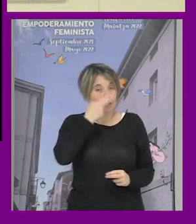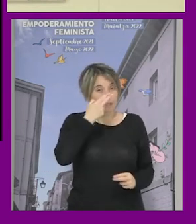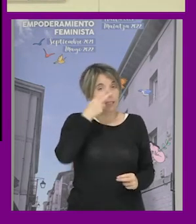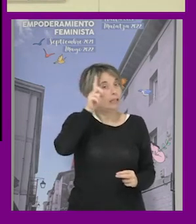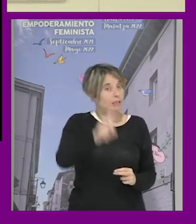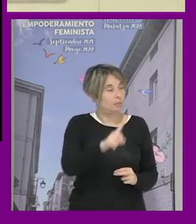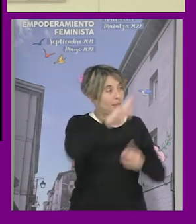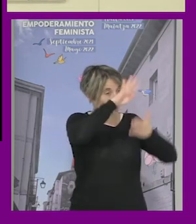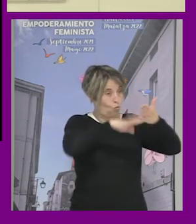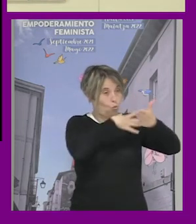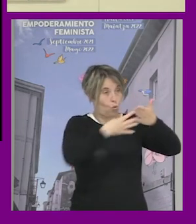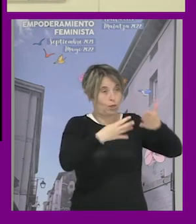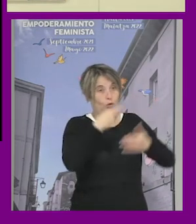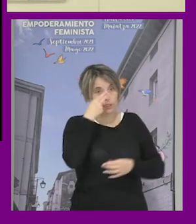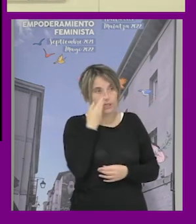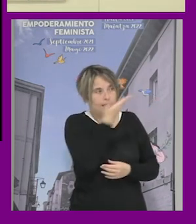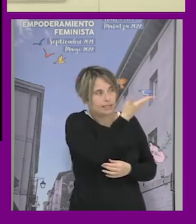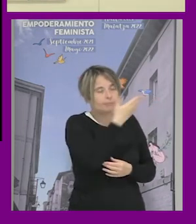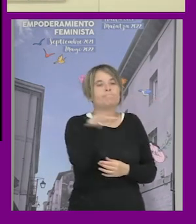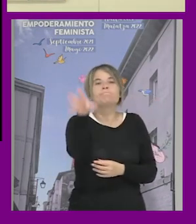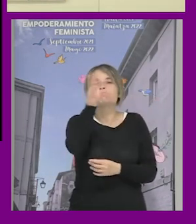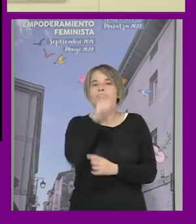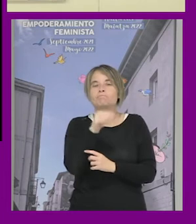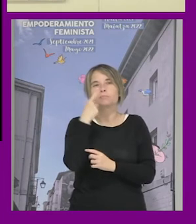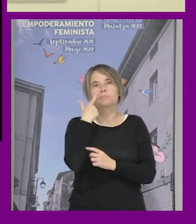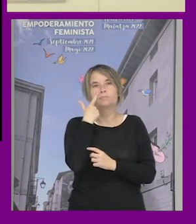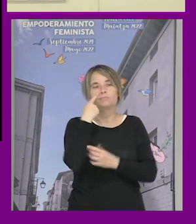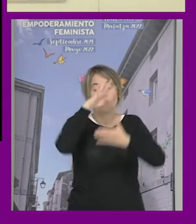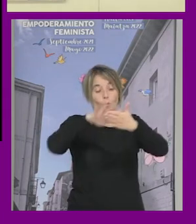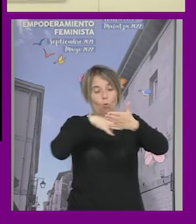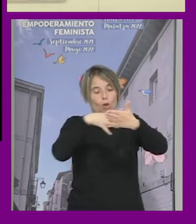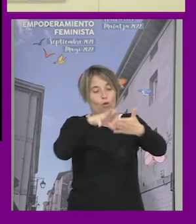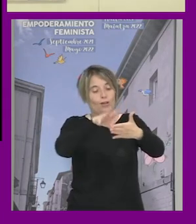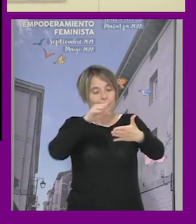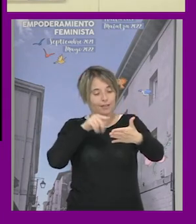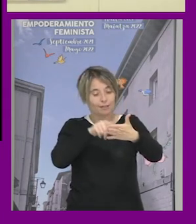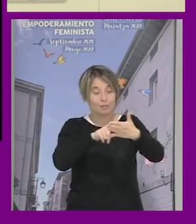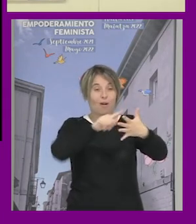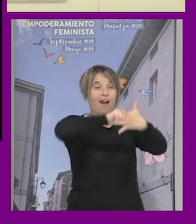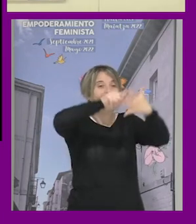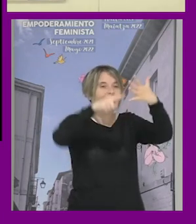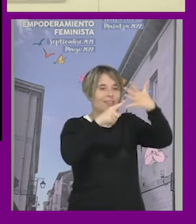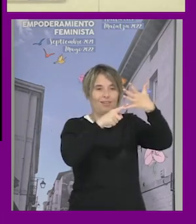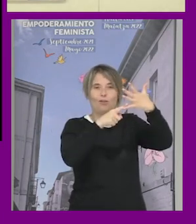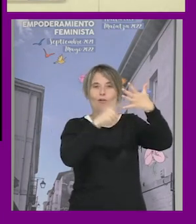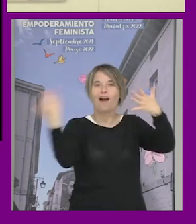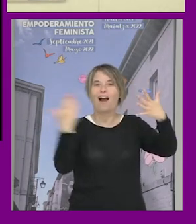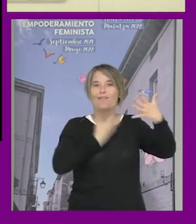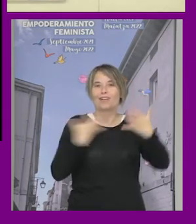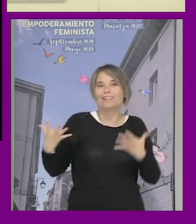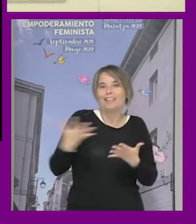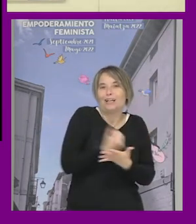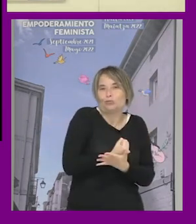de este cuadro es entender que estas dimensiones nos afectan a todas